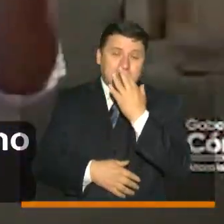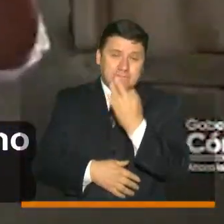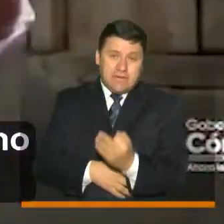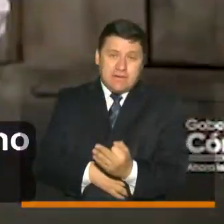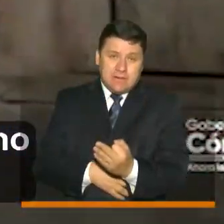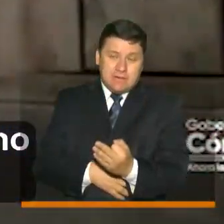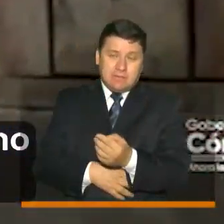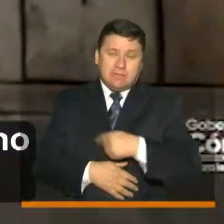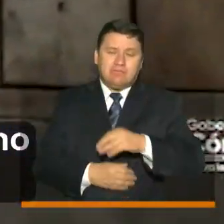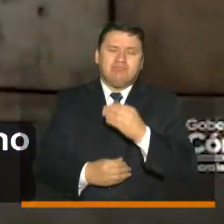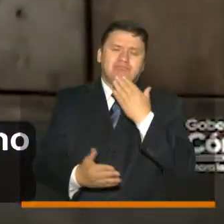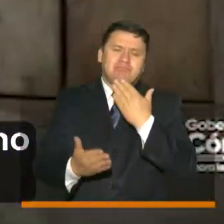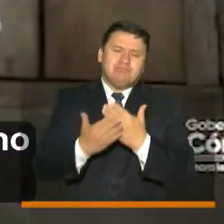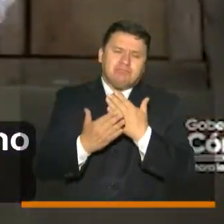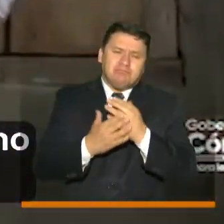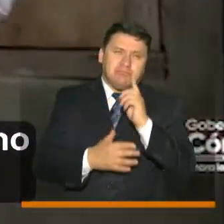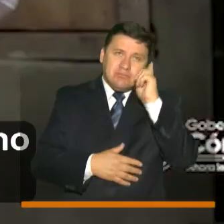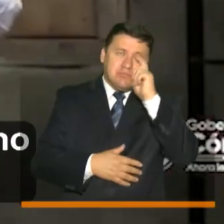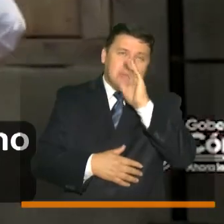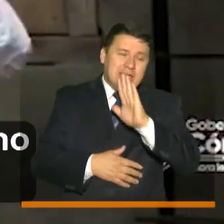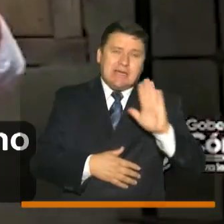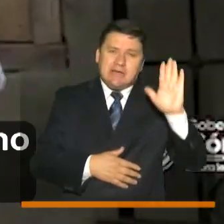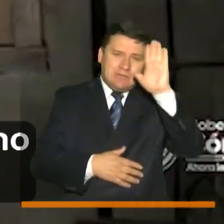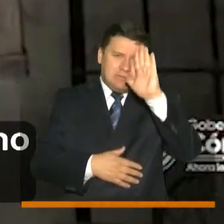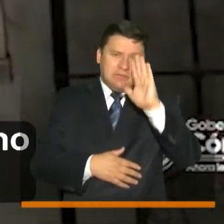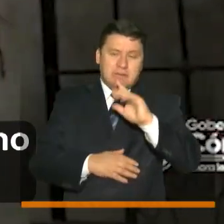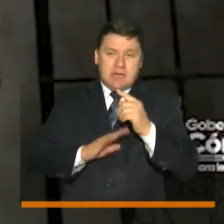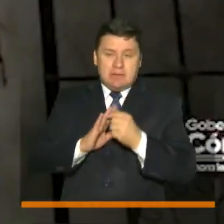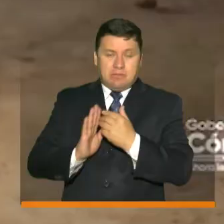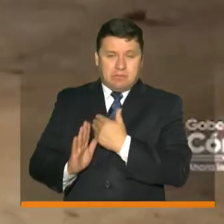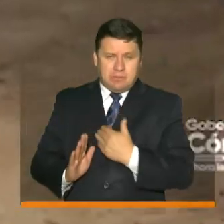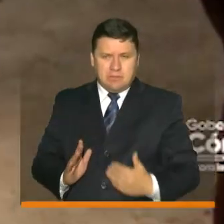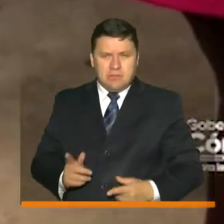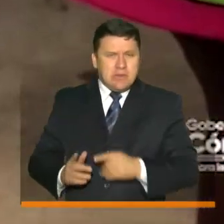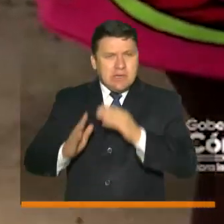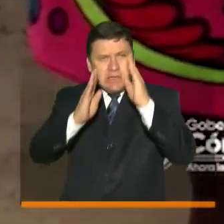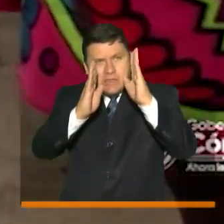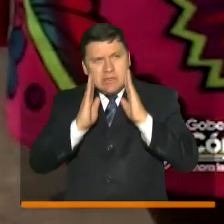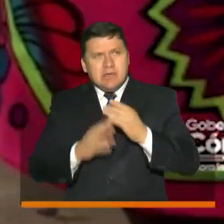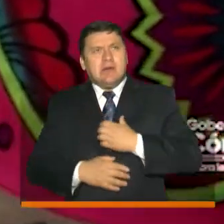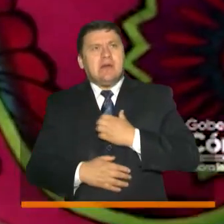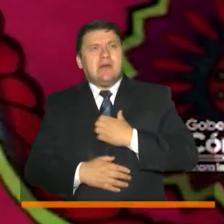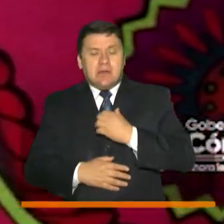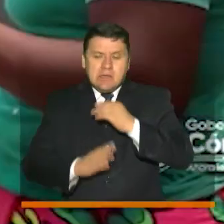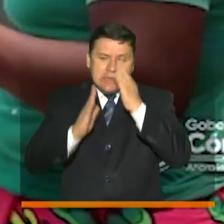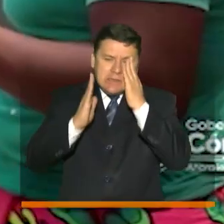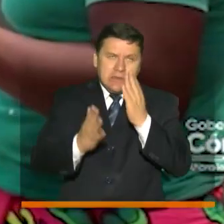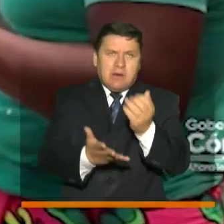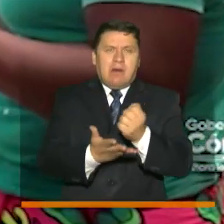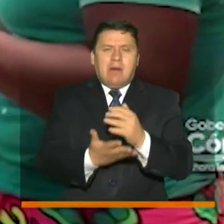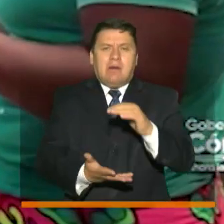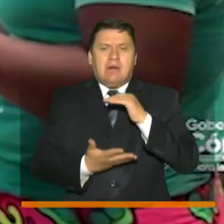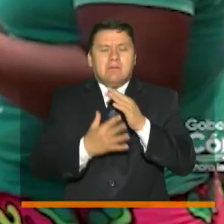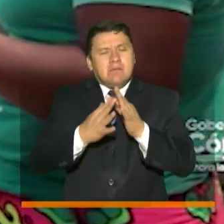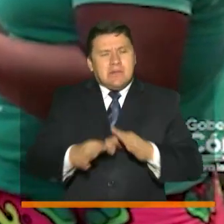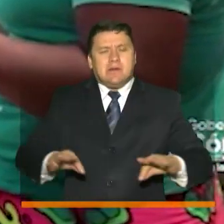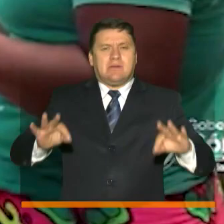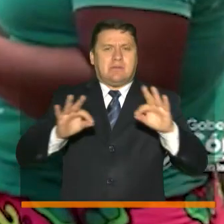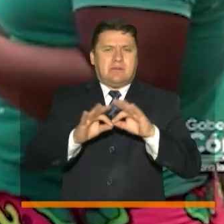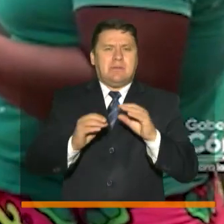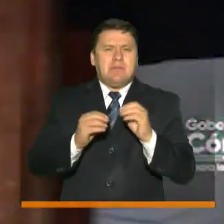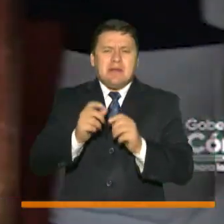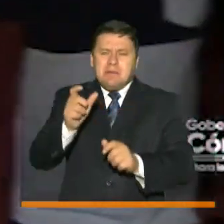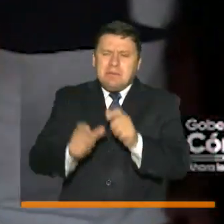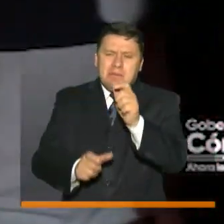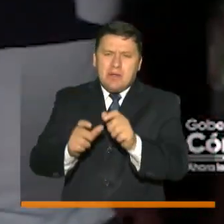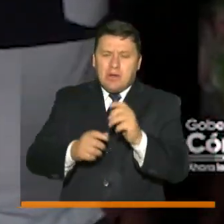muchas gracias al gobierno nacional a la primera dama por atender nuestro llamado y a darle prioridad a los